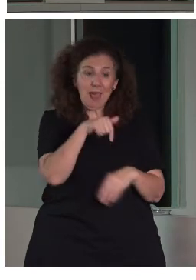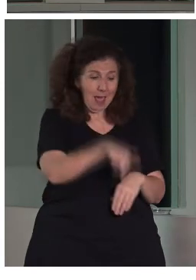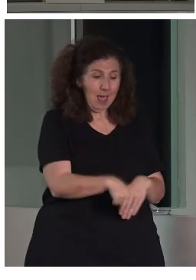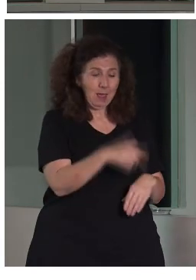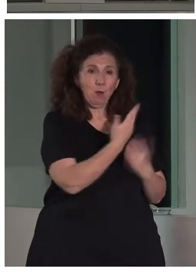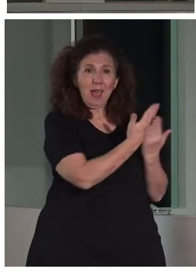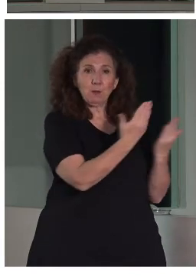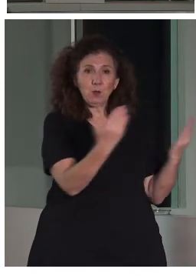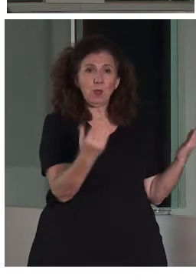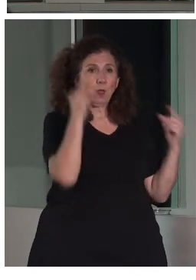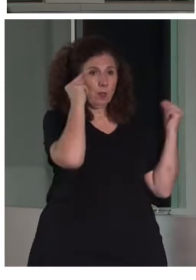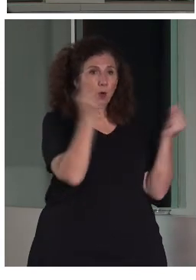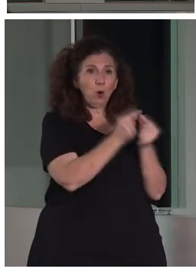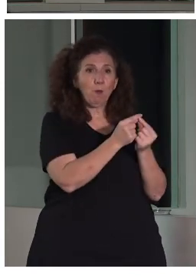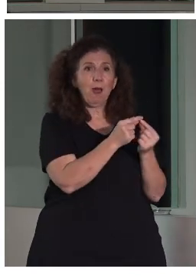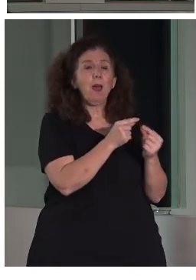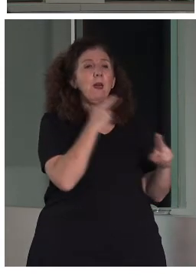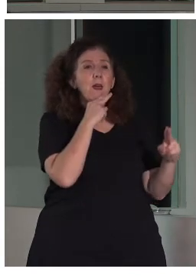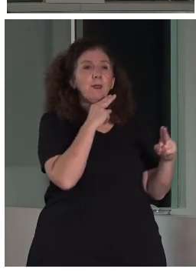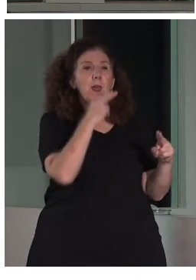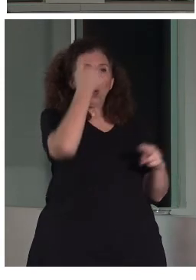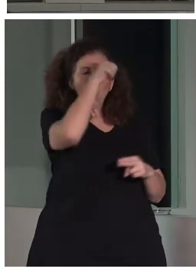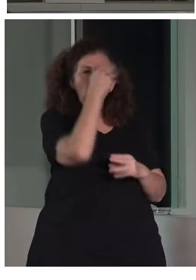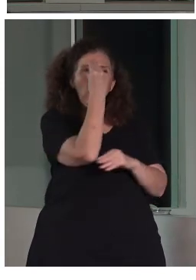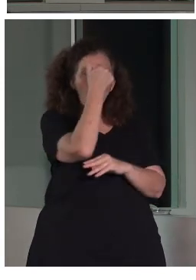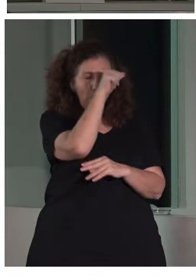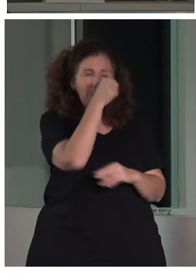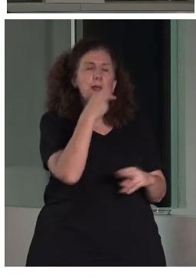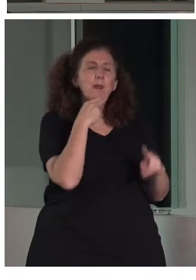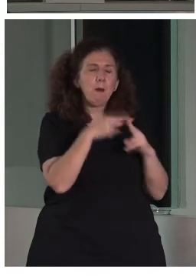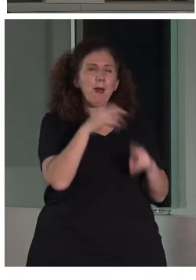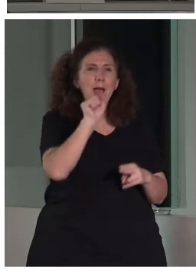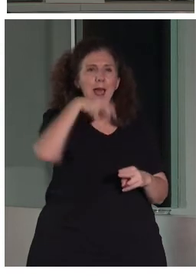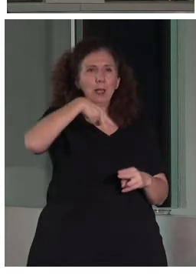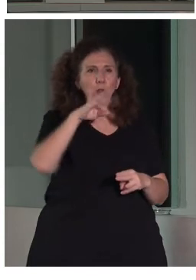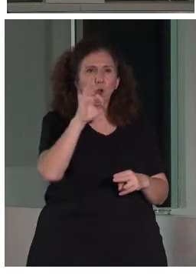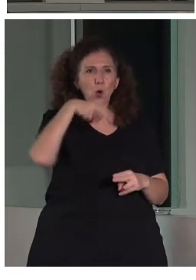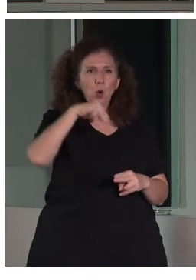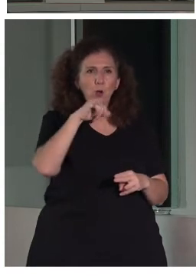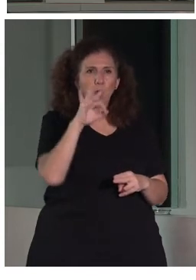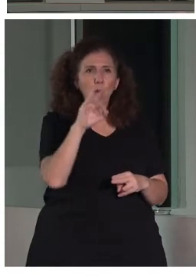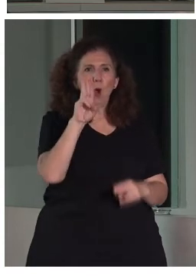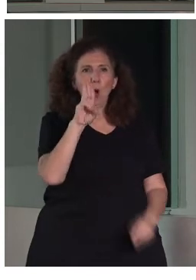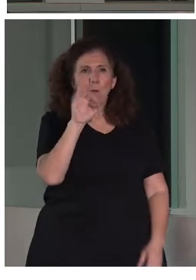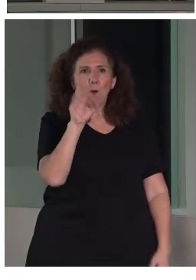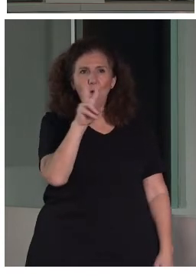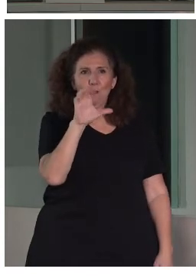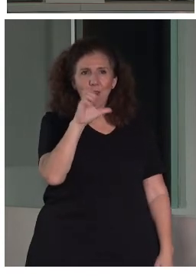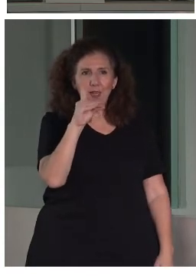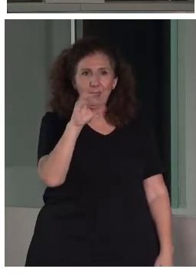Córdoba en torno a la figura de Antonio Povedano. En ambos casos, lo que se plantearan eran unos folletos